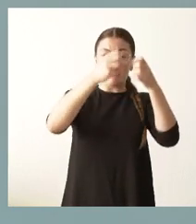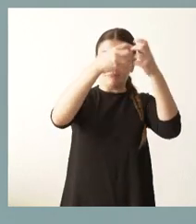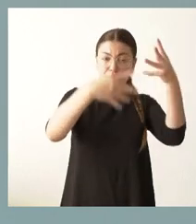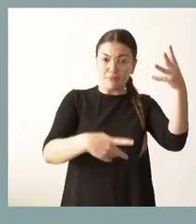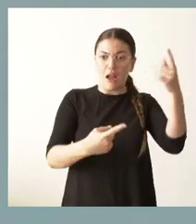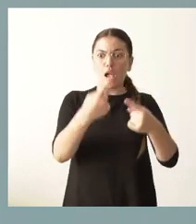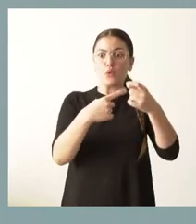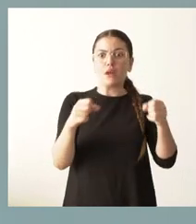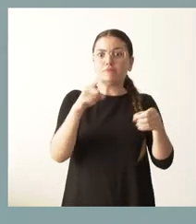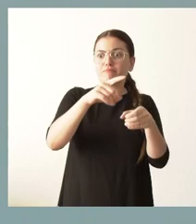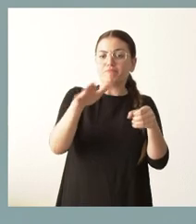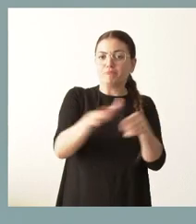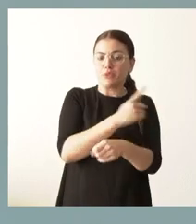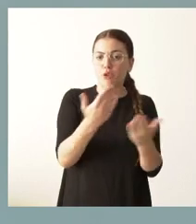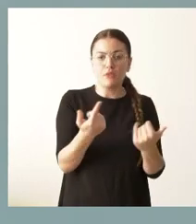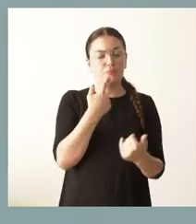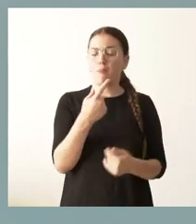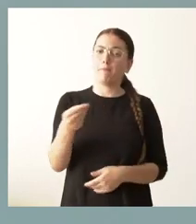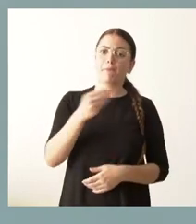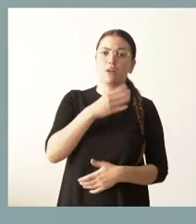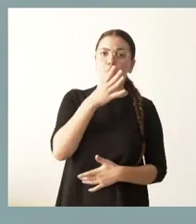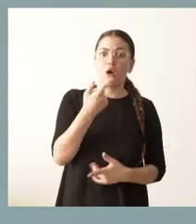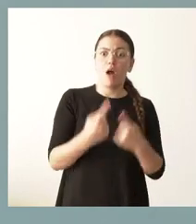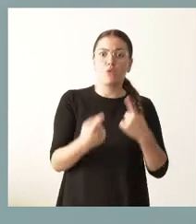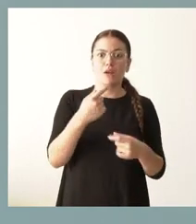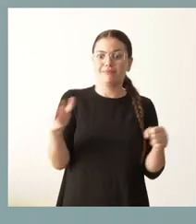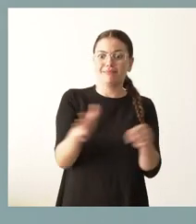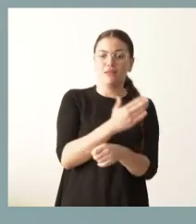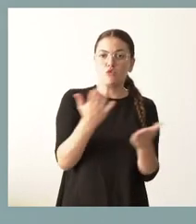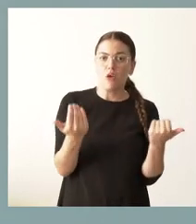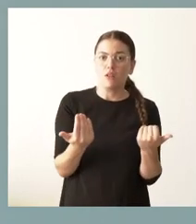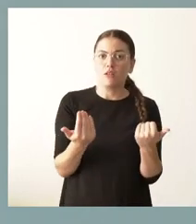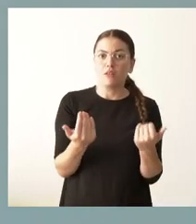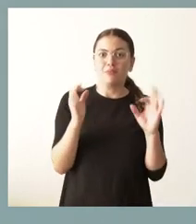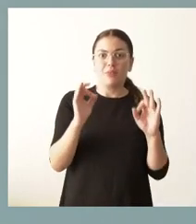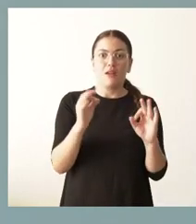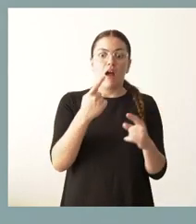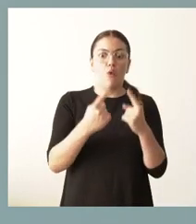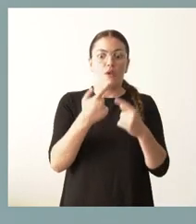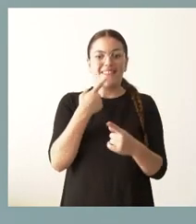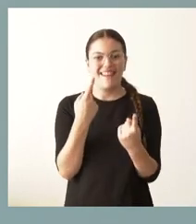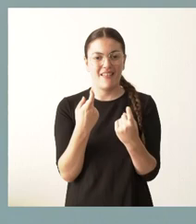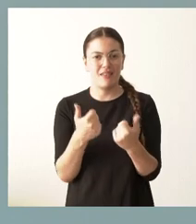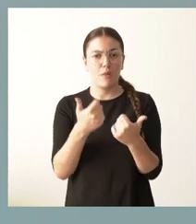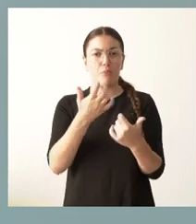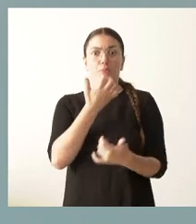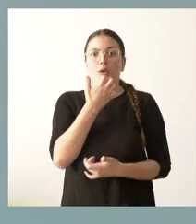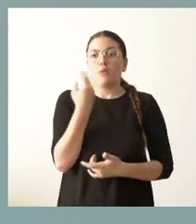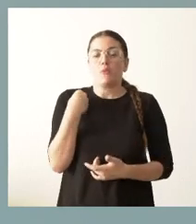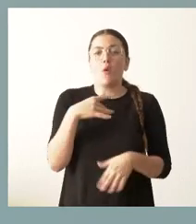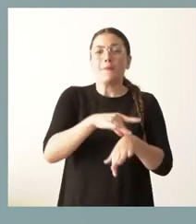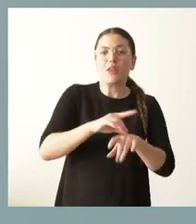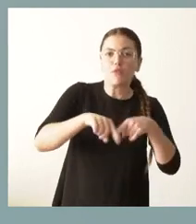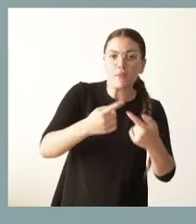lástima incluso que algunas de esas especialidades se han quedado sin cubrir y, particularmente, algunas de las más necesarias, como es esta de la que usted hace referencia.